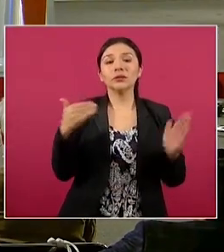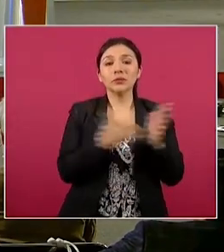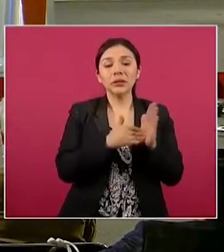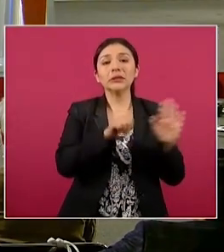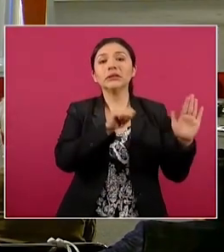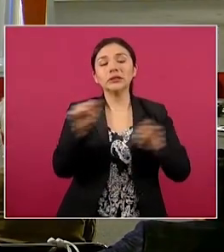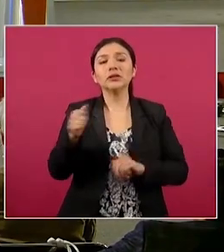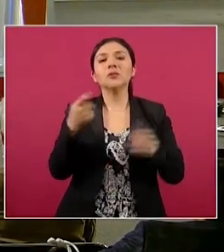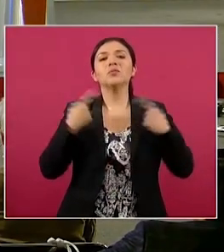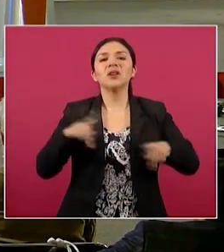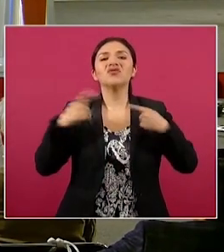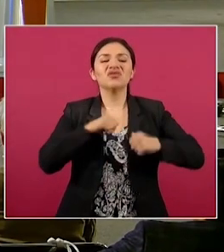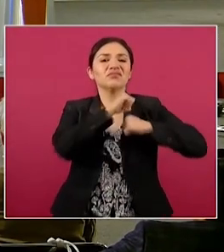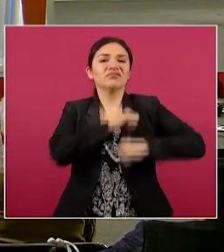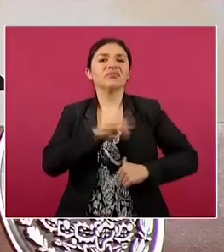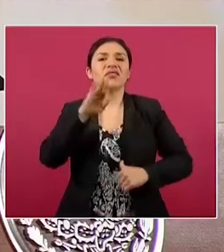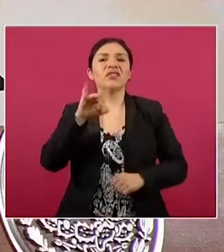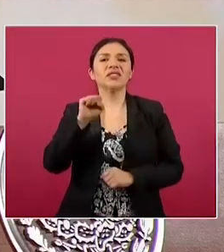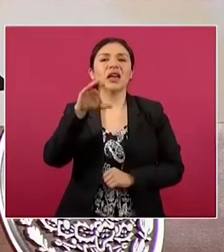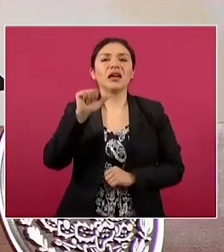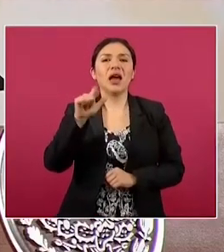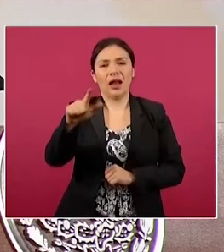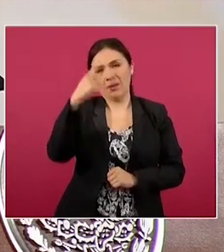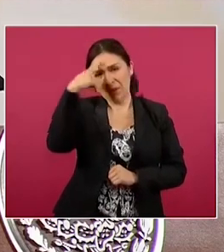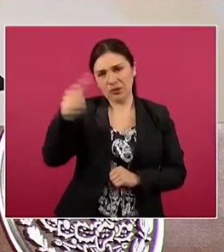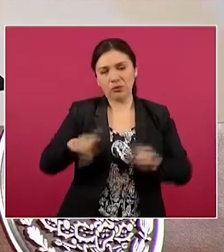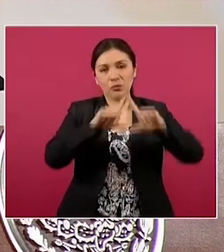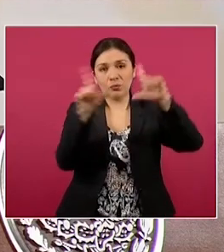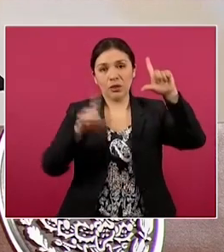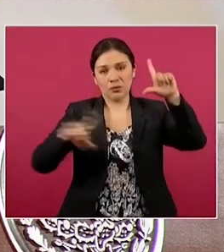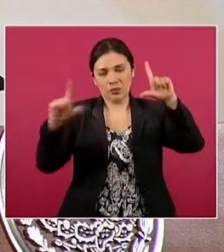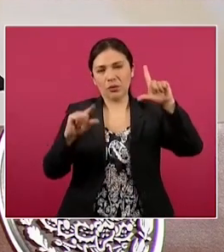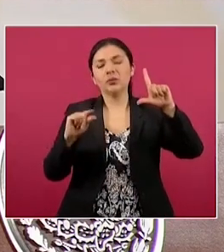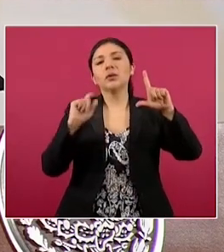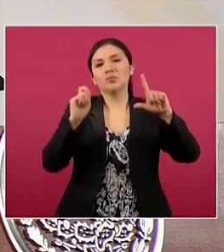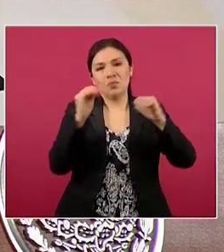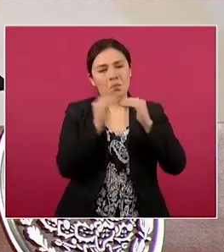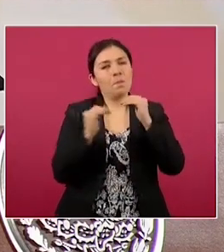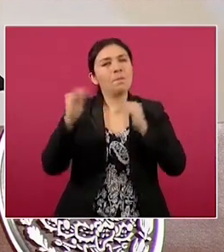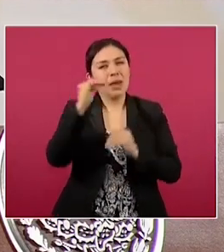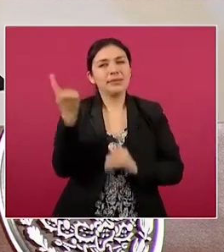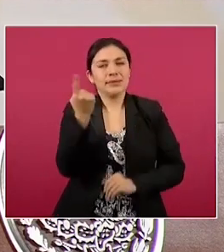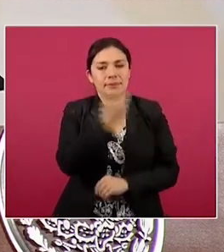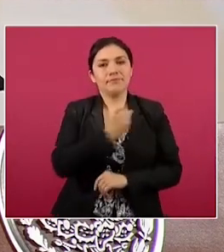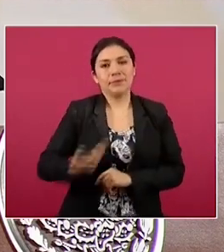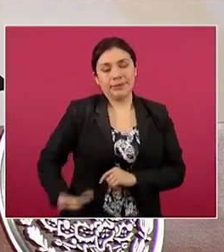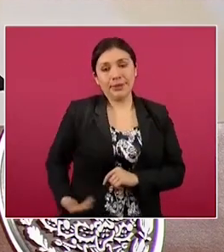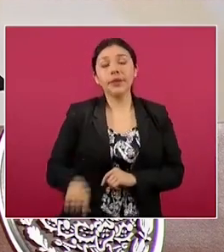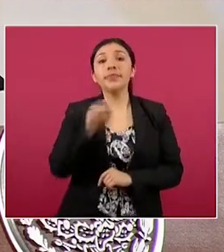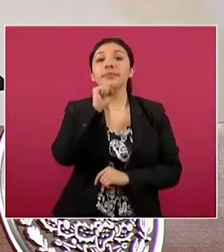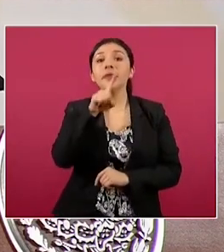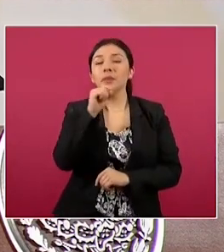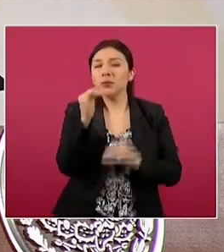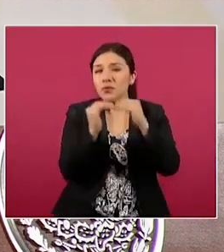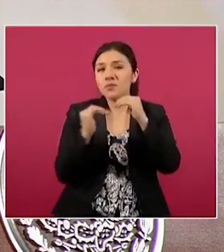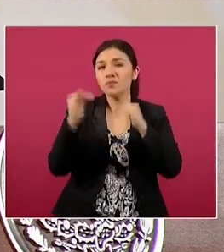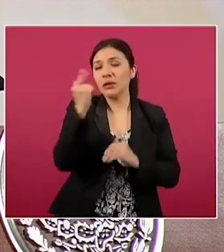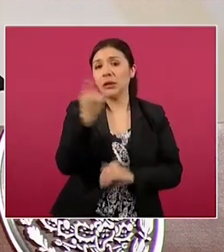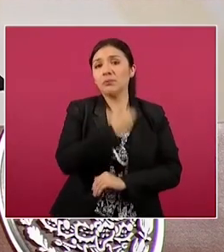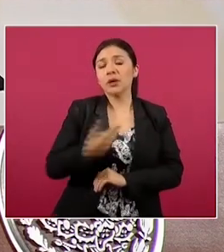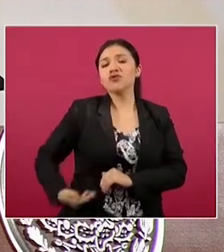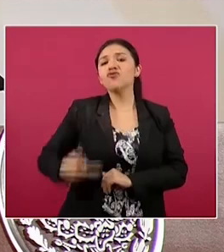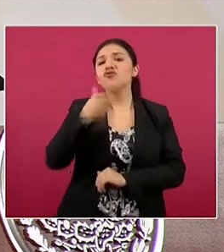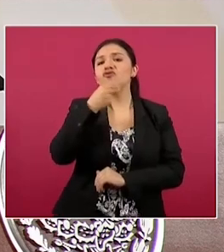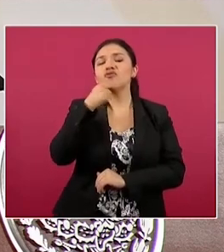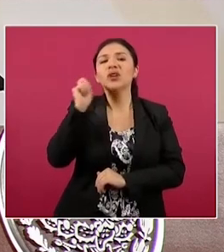el fiscal general de la República, ligeramente arriba del presidente y también ligeramente arriba del presidente, el